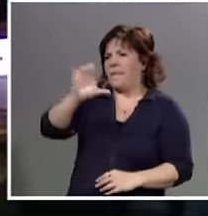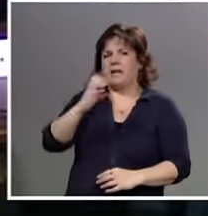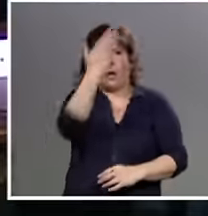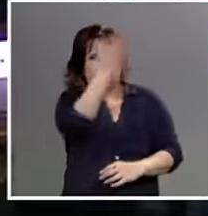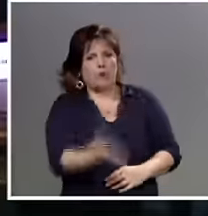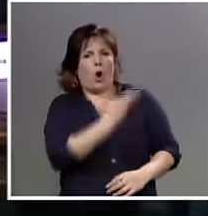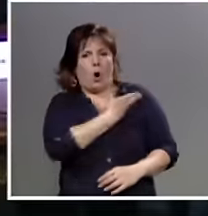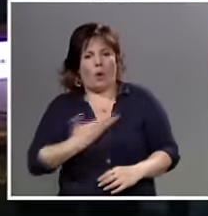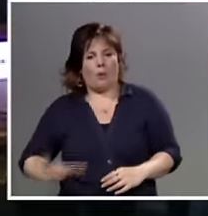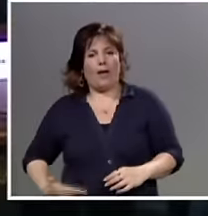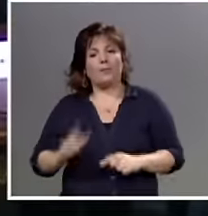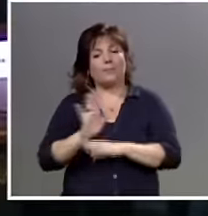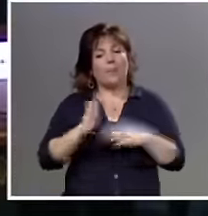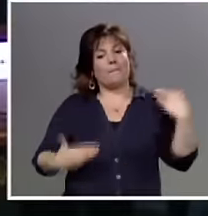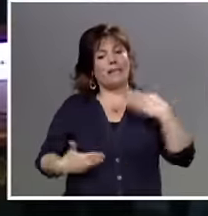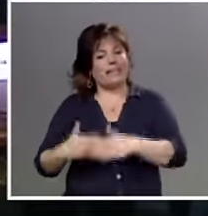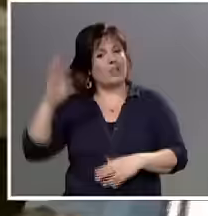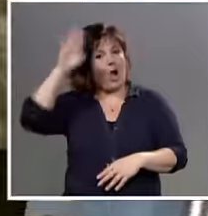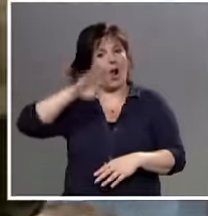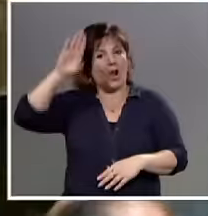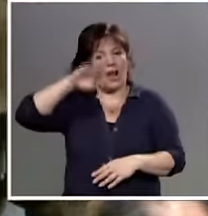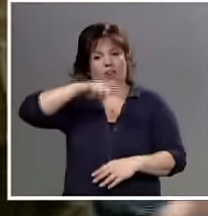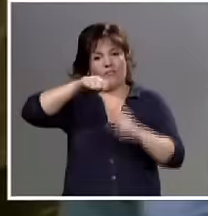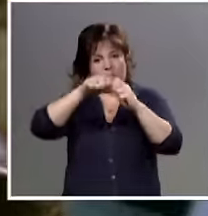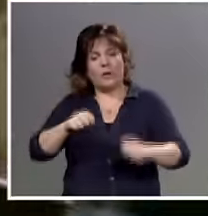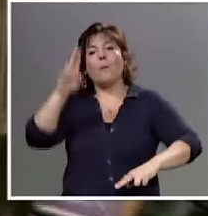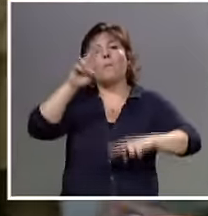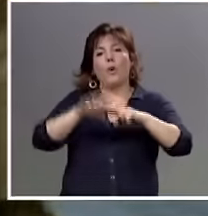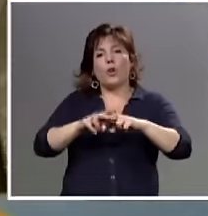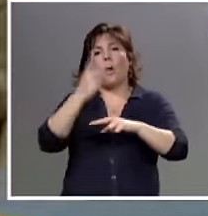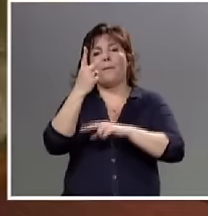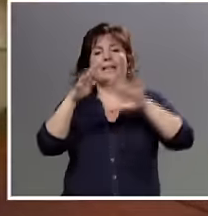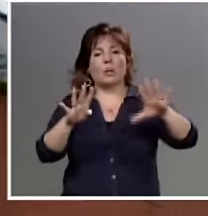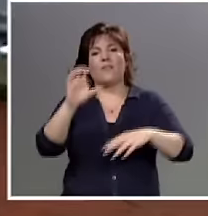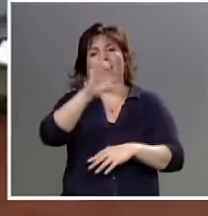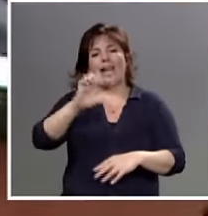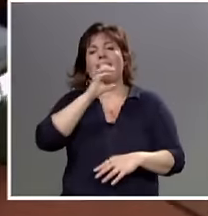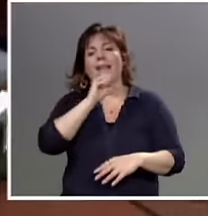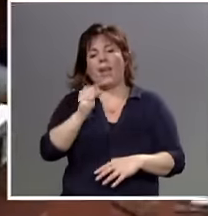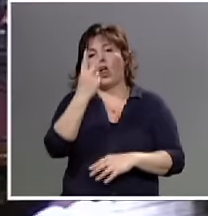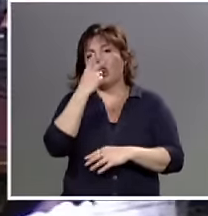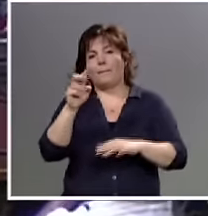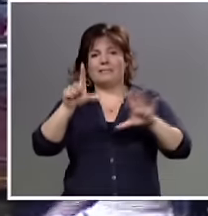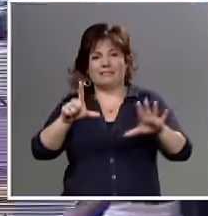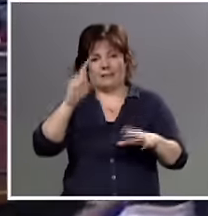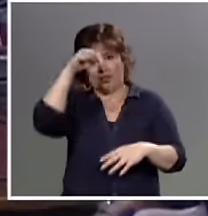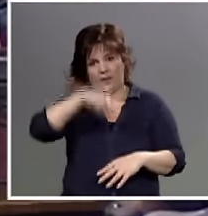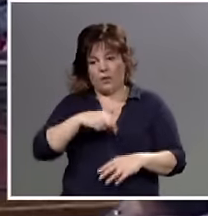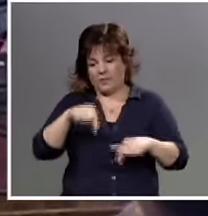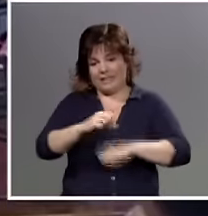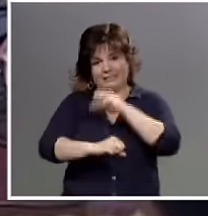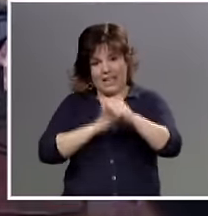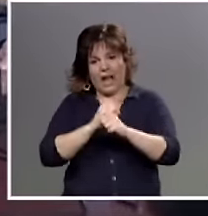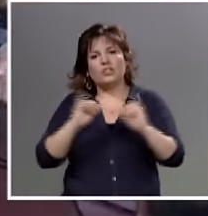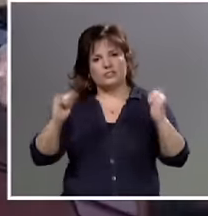El presidente honorario del PITZNT falleció en Montevideo el 29 de enero de 2007. Este año también